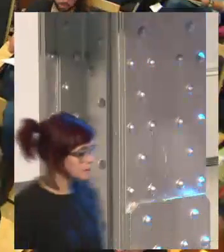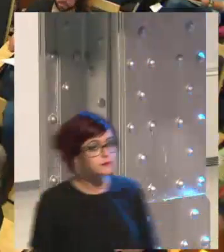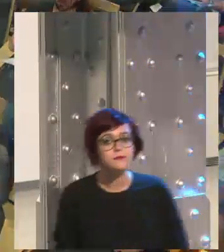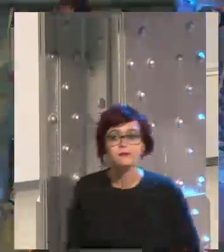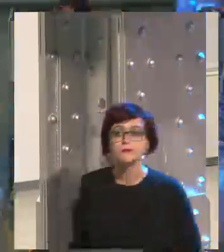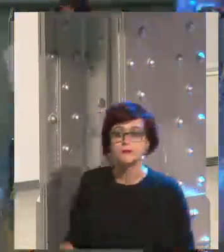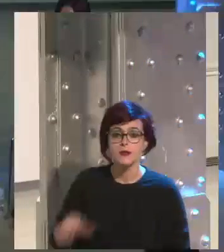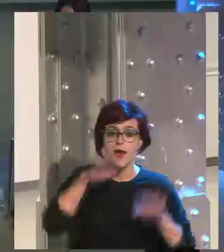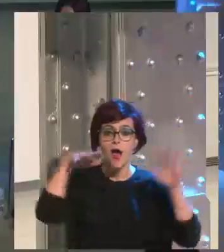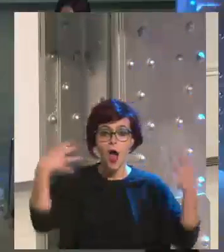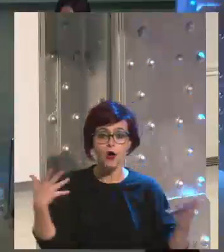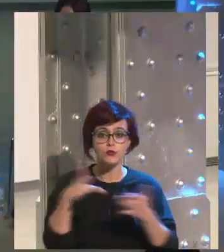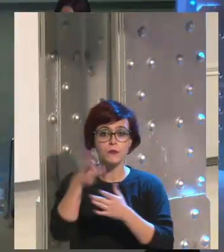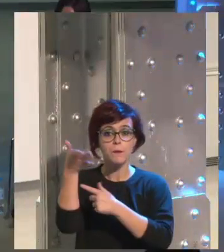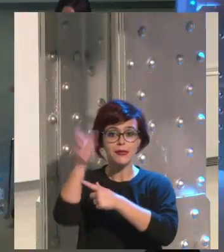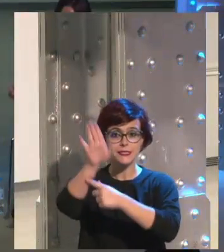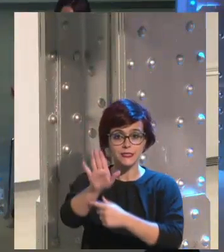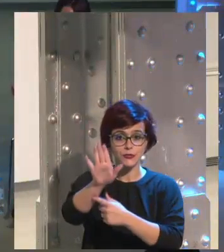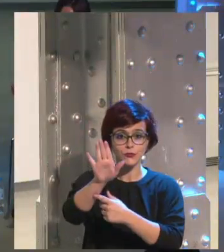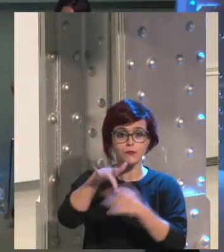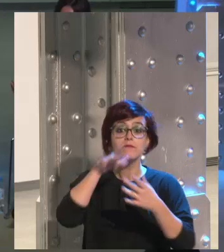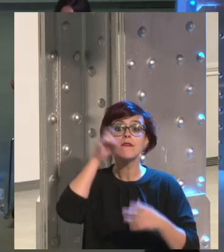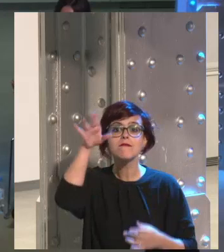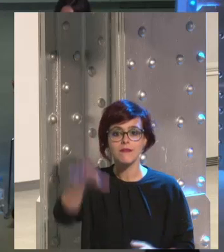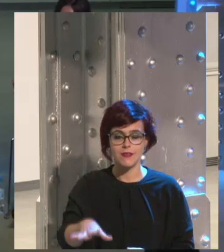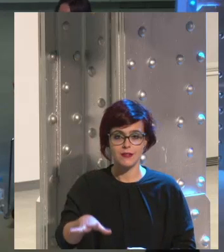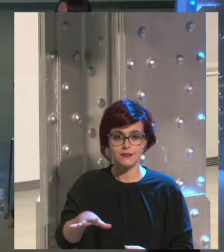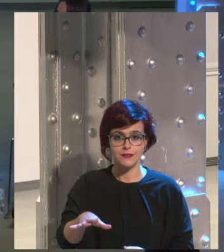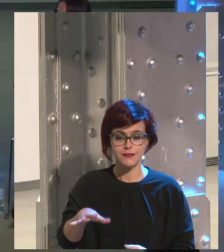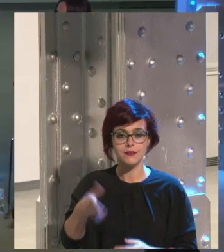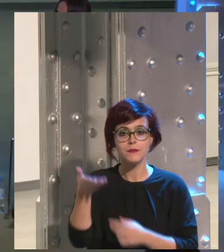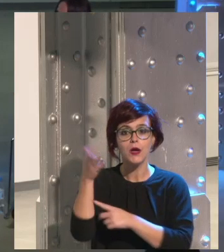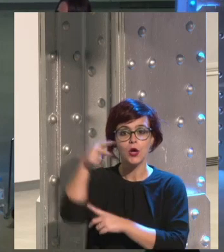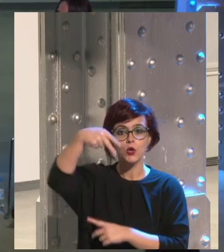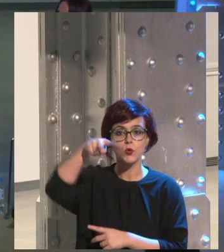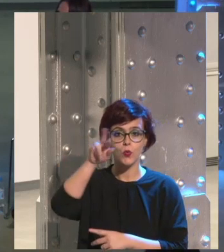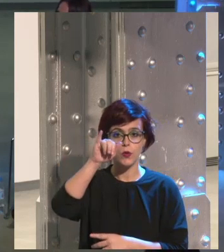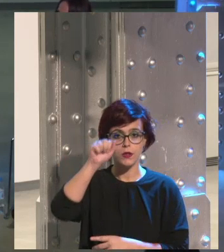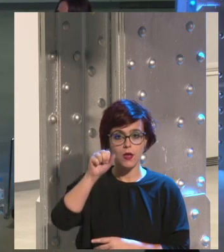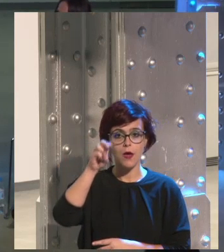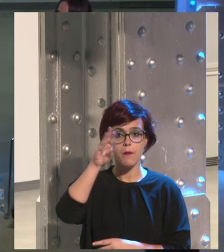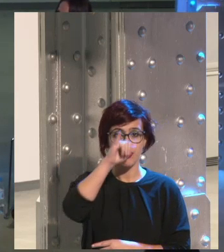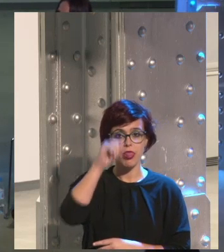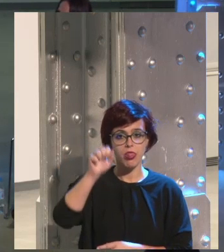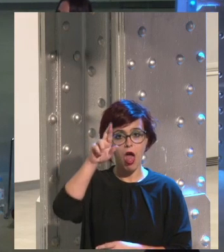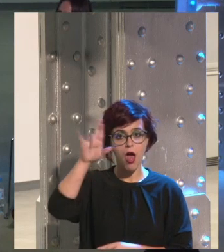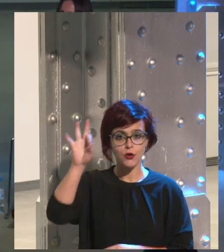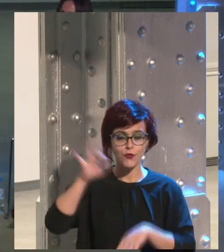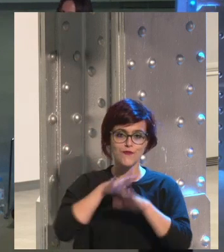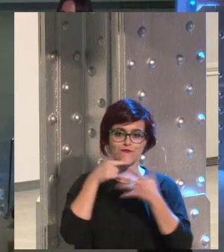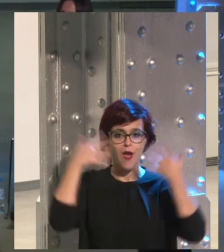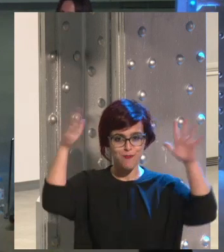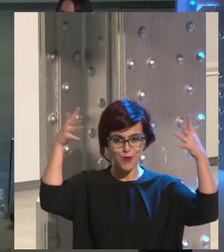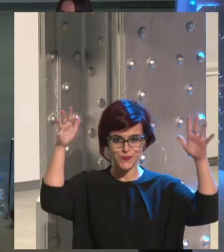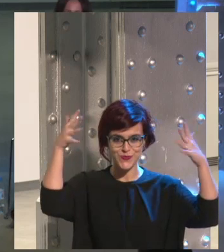Y ahora pues os voy a presentar a otra persona, Nuria Pizarro, casado, por favor, un aplauso para ella.